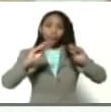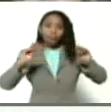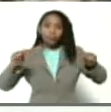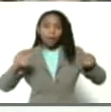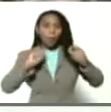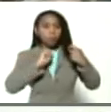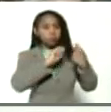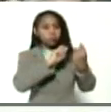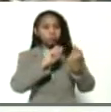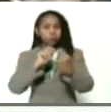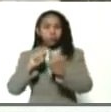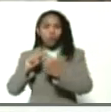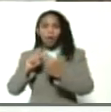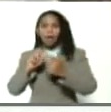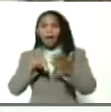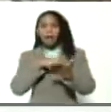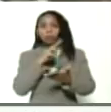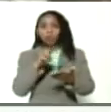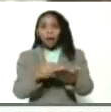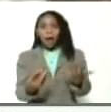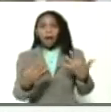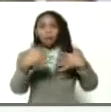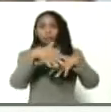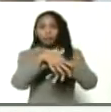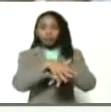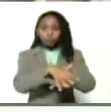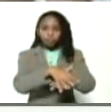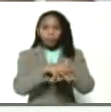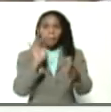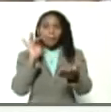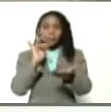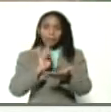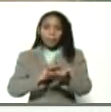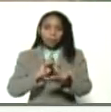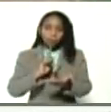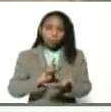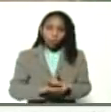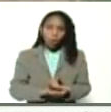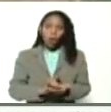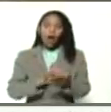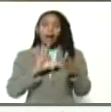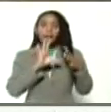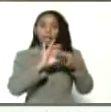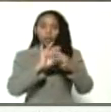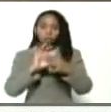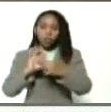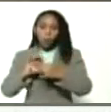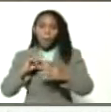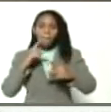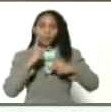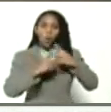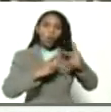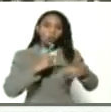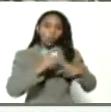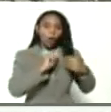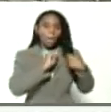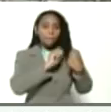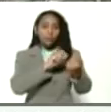diálogo nacional inclusivo de articulación productiva diálogo